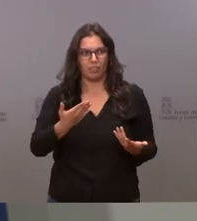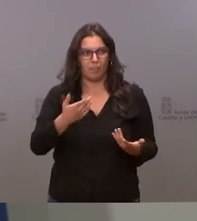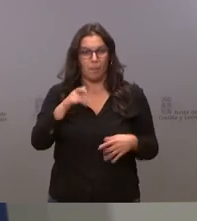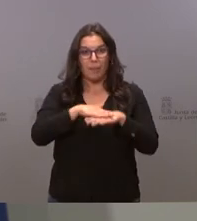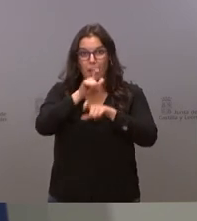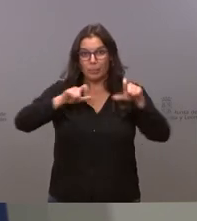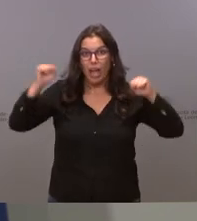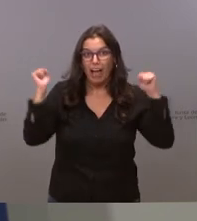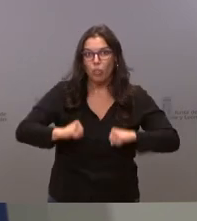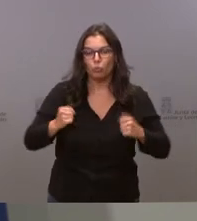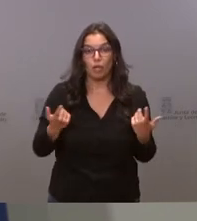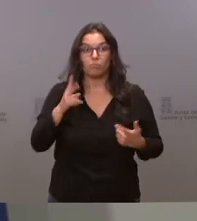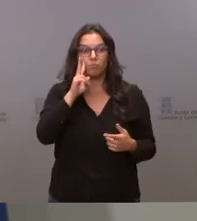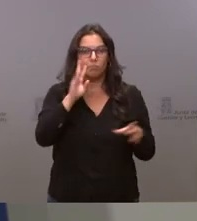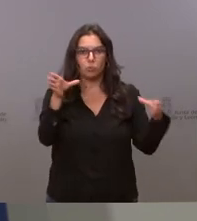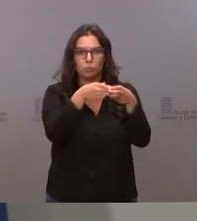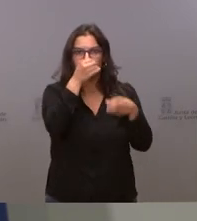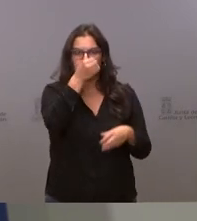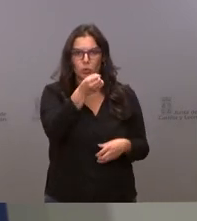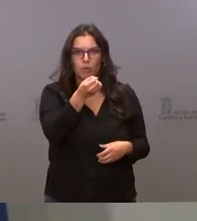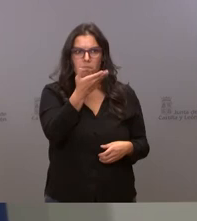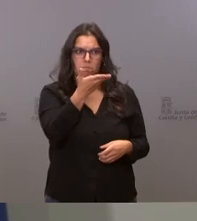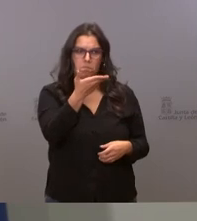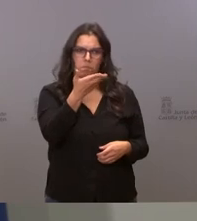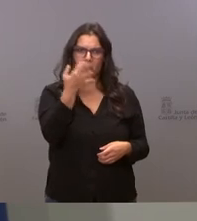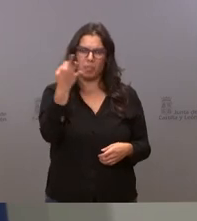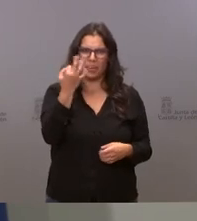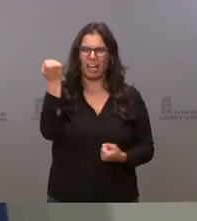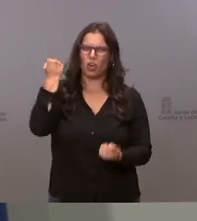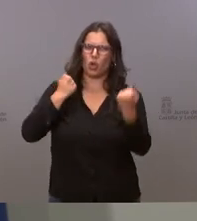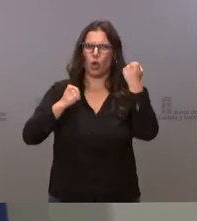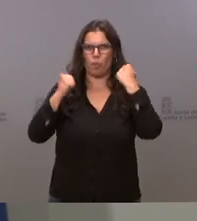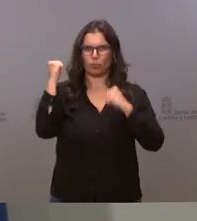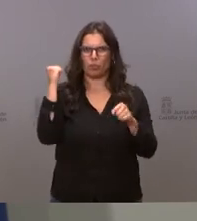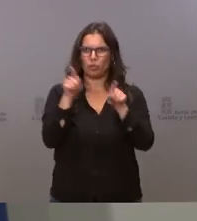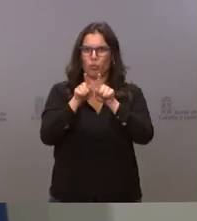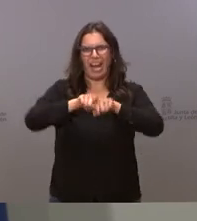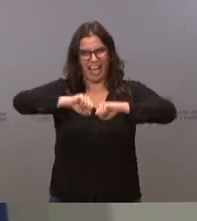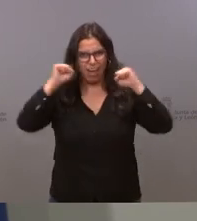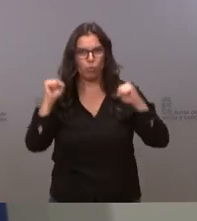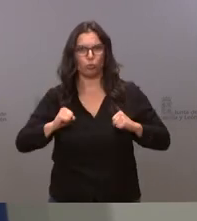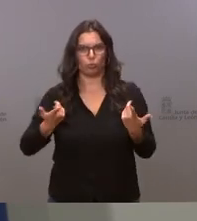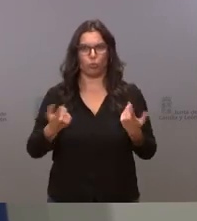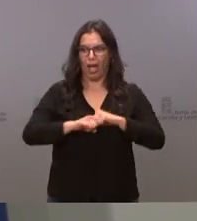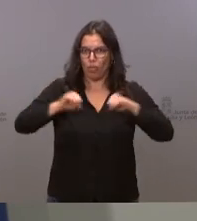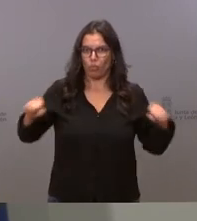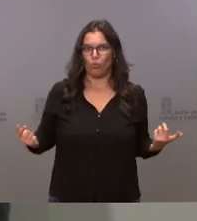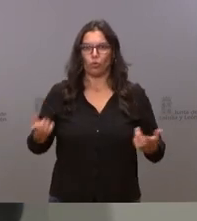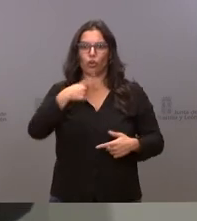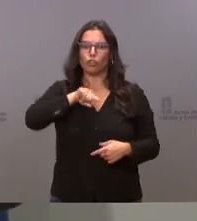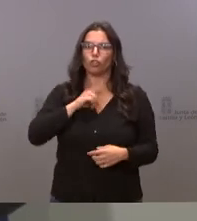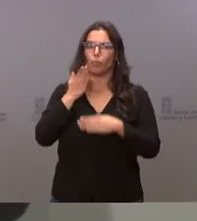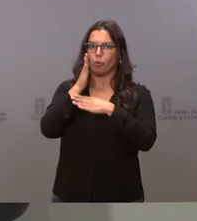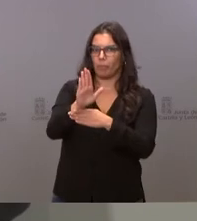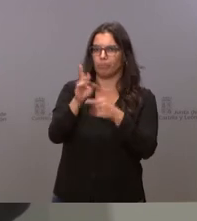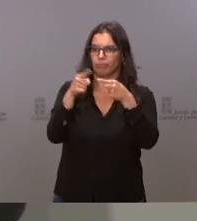el Partido Socialista tendría que comportarse como un partido adulto es decir nuestra propuesta es en formación